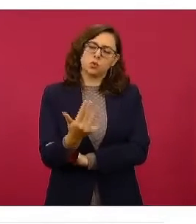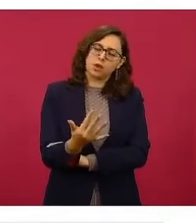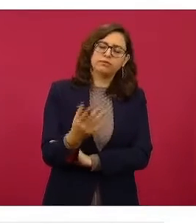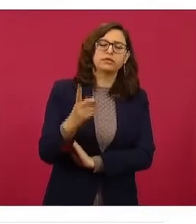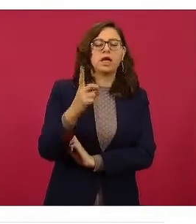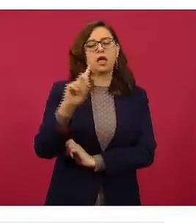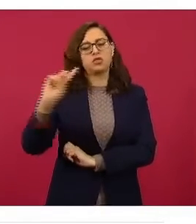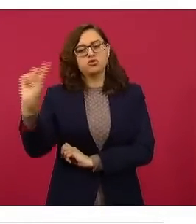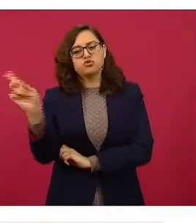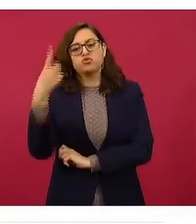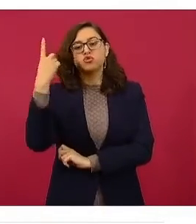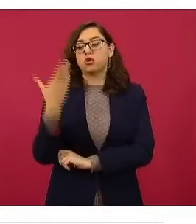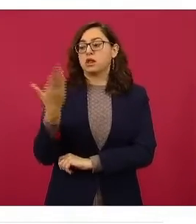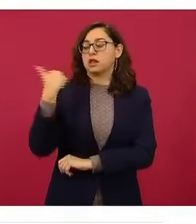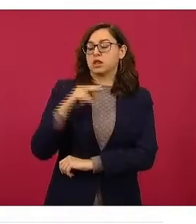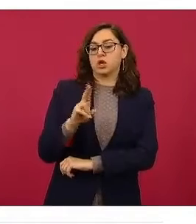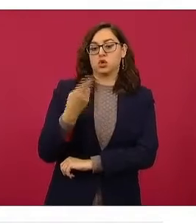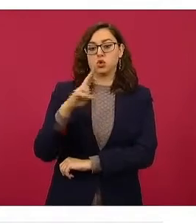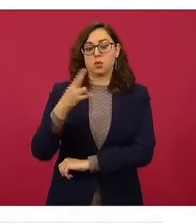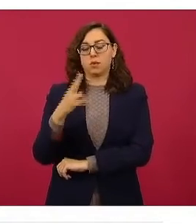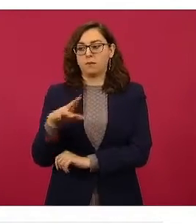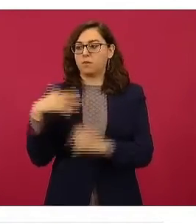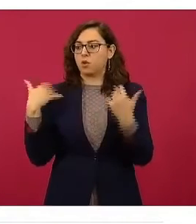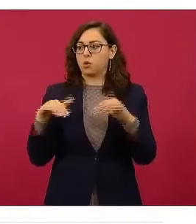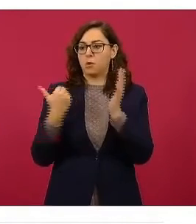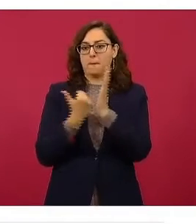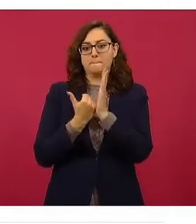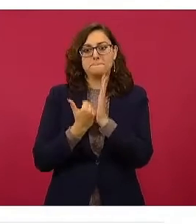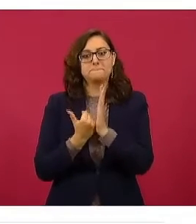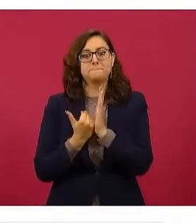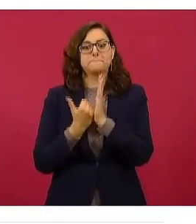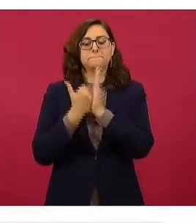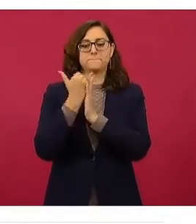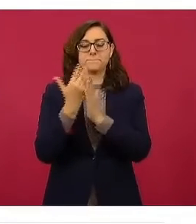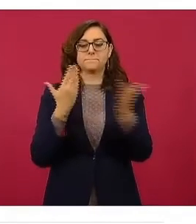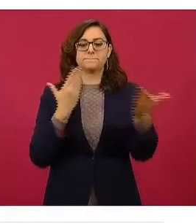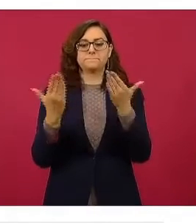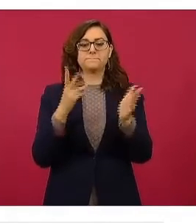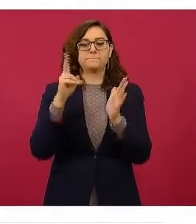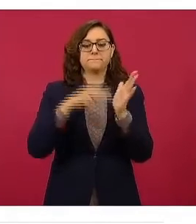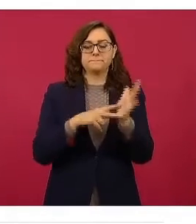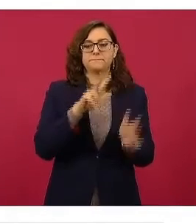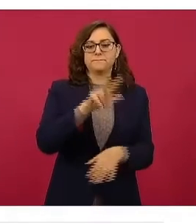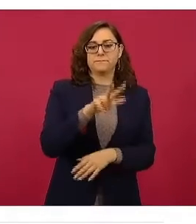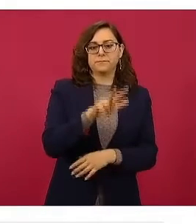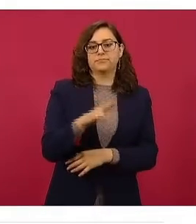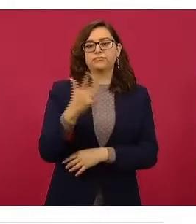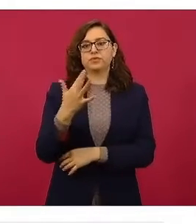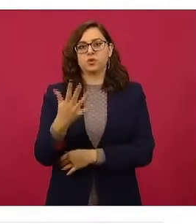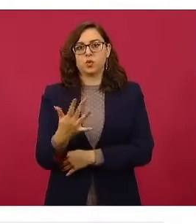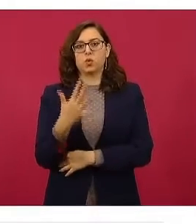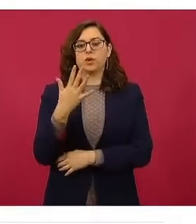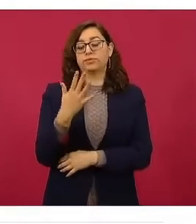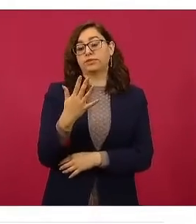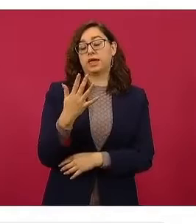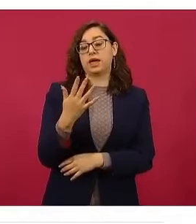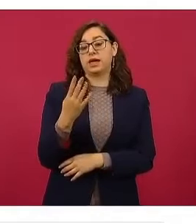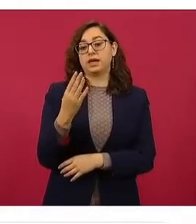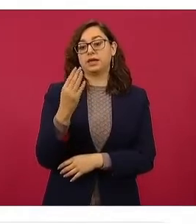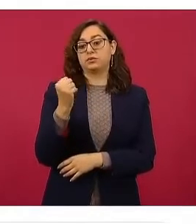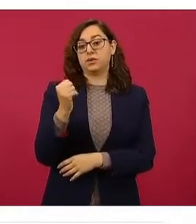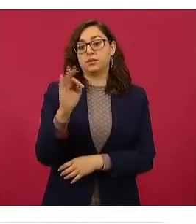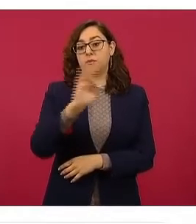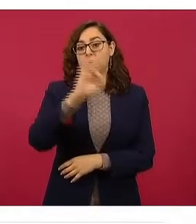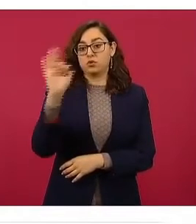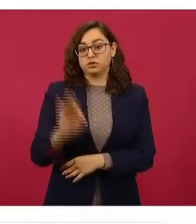.35 por ciento más que en el 2018, 59.5 por ciento más que en el